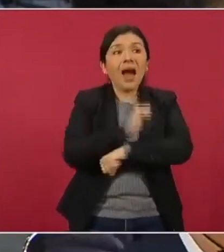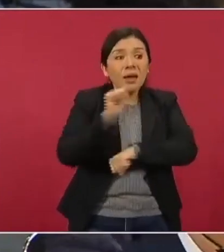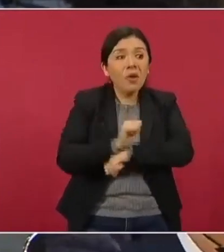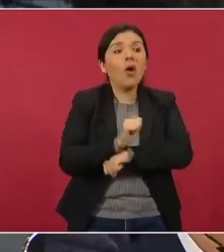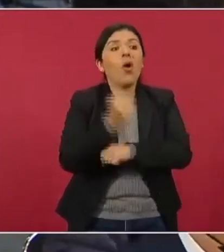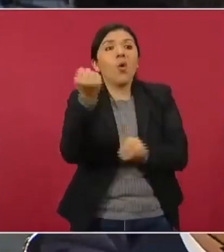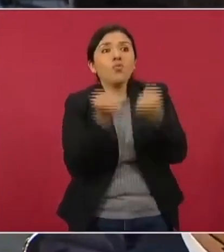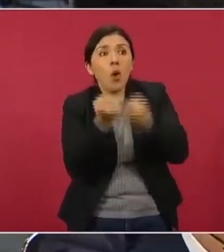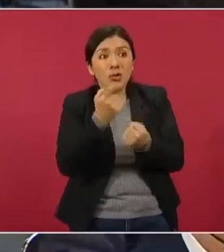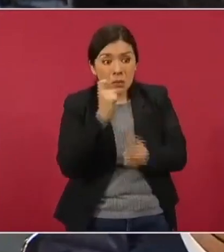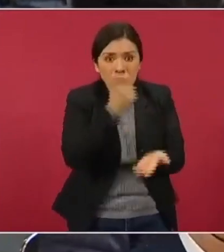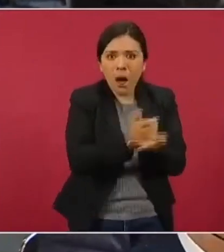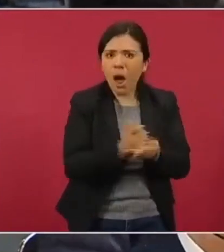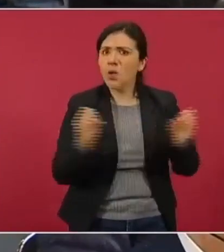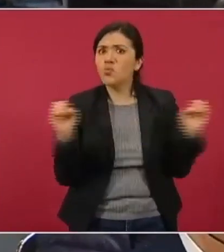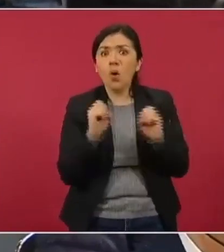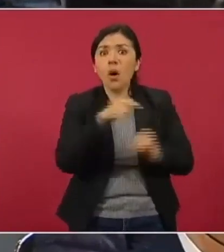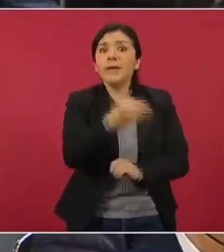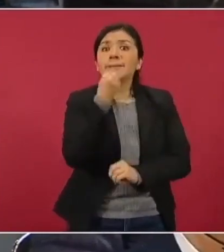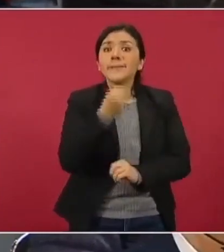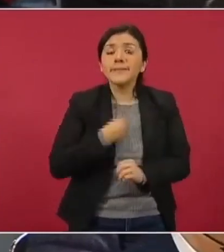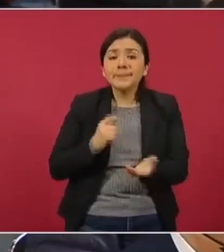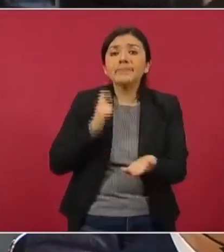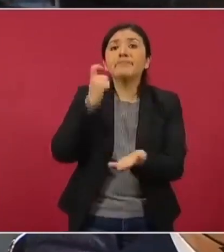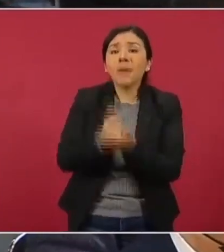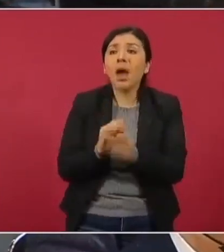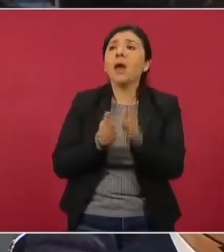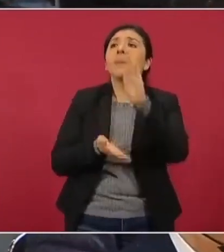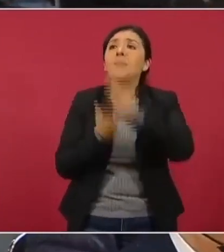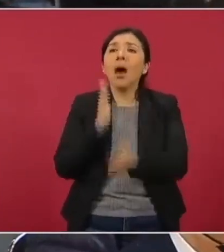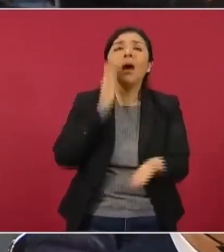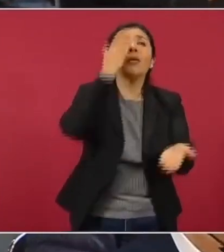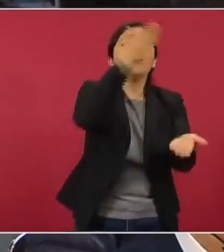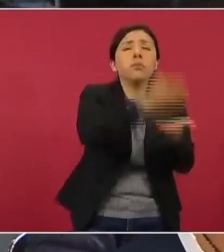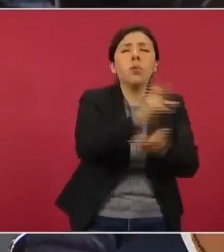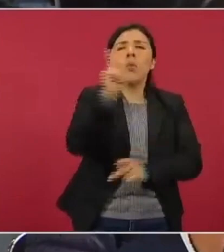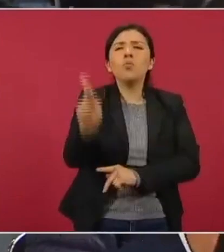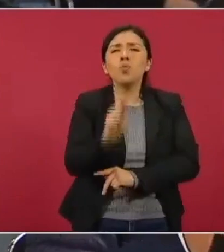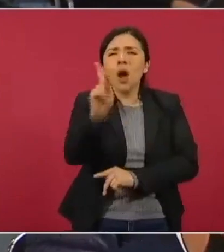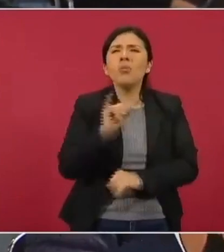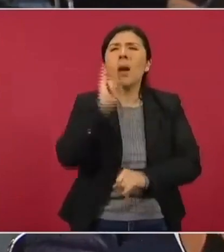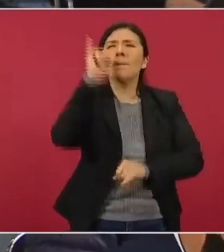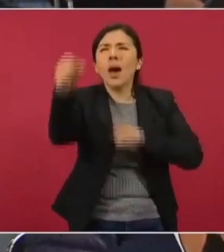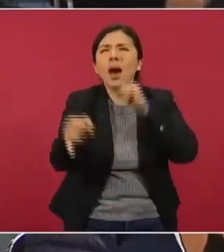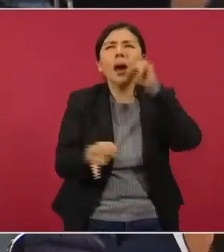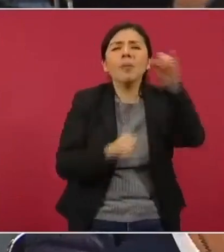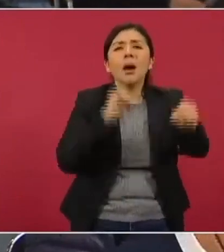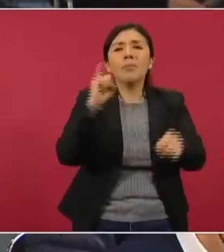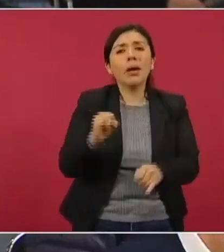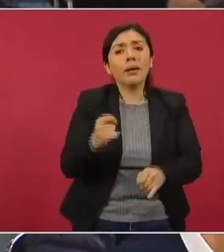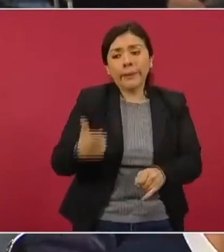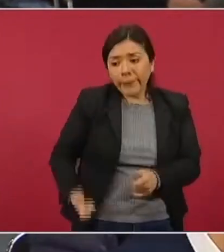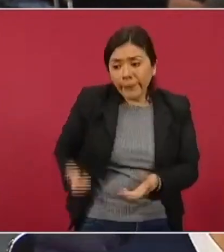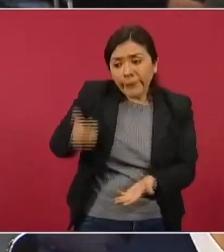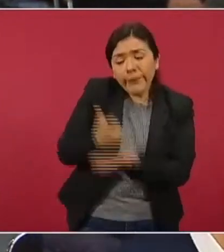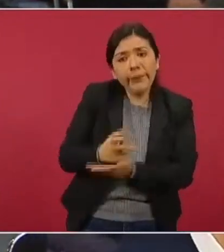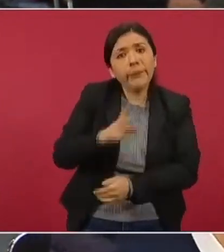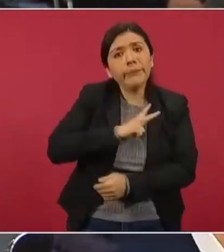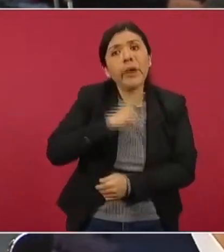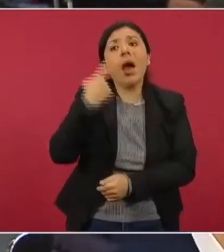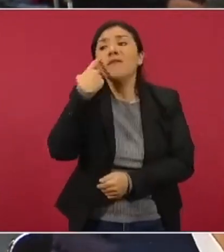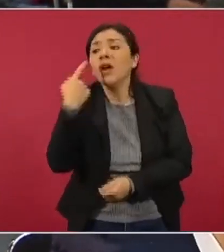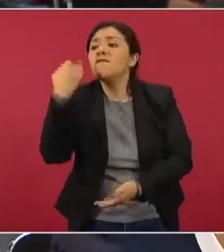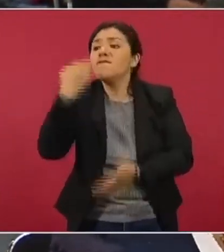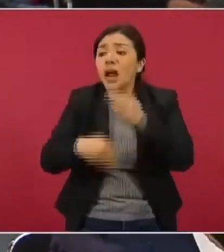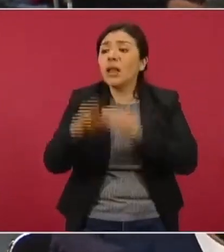es decir, ellos tienen que estarse trasladando a pueblos, a los lugares más alejados para ver qué persona necesita credencial de